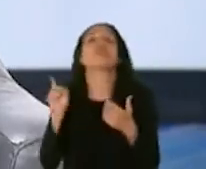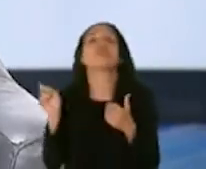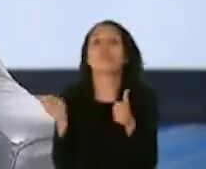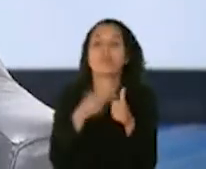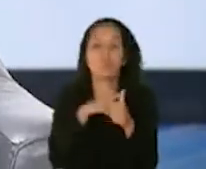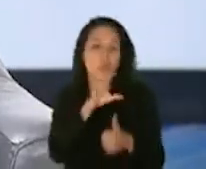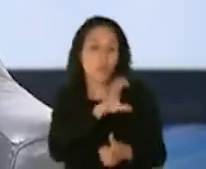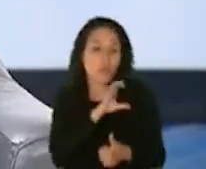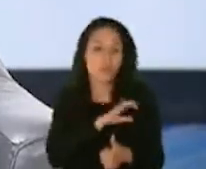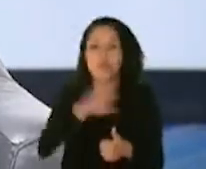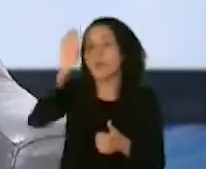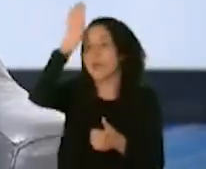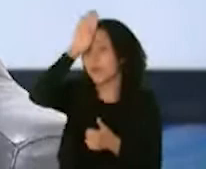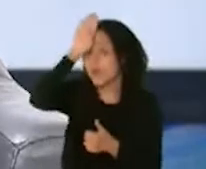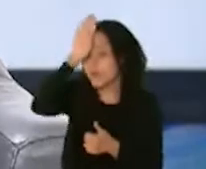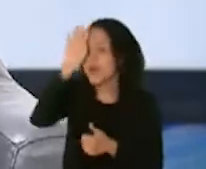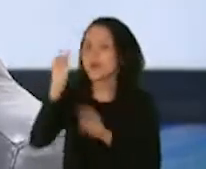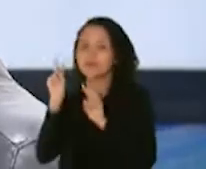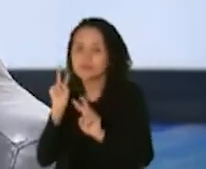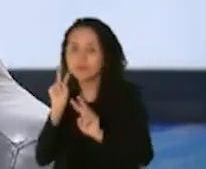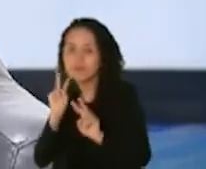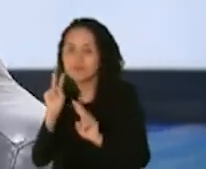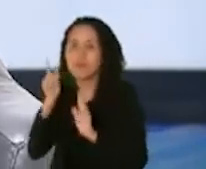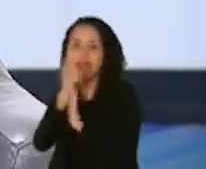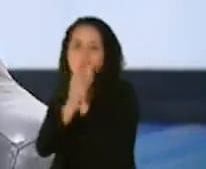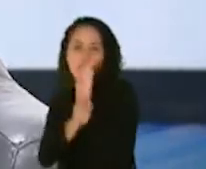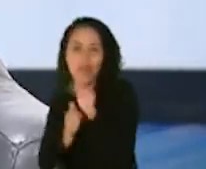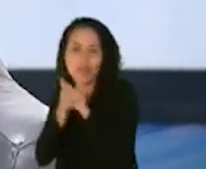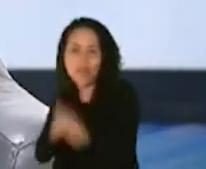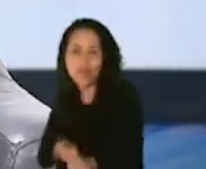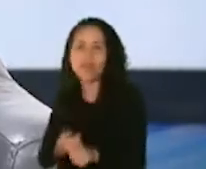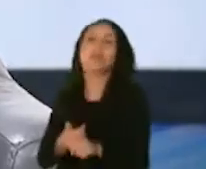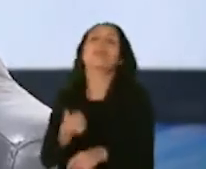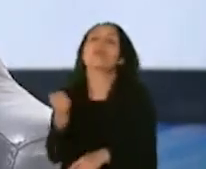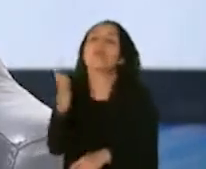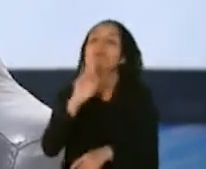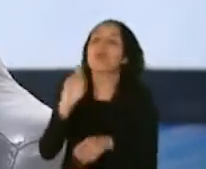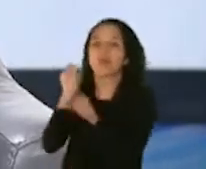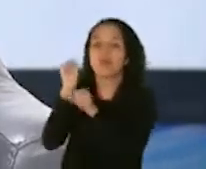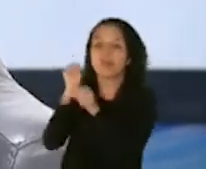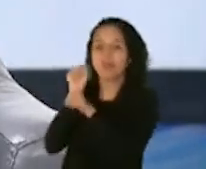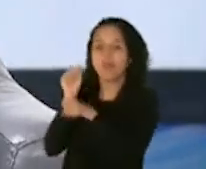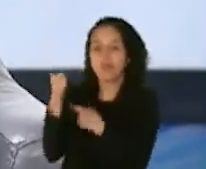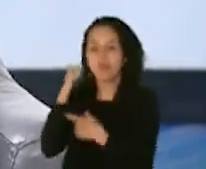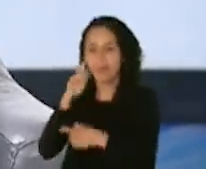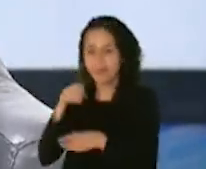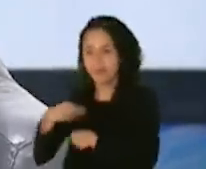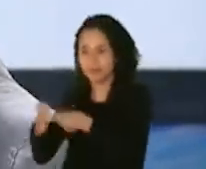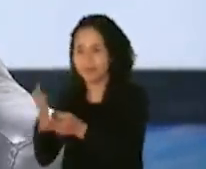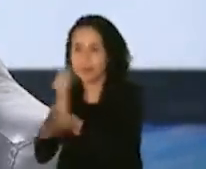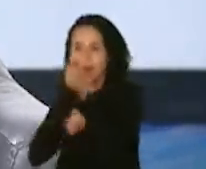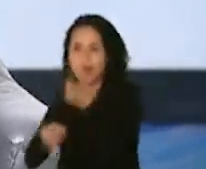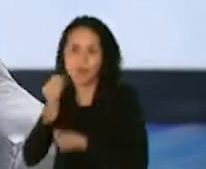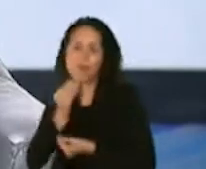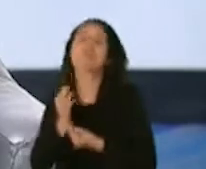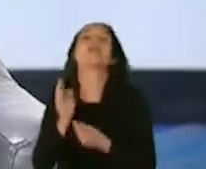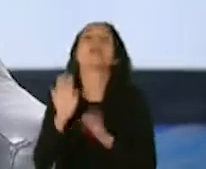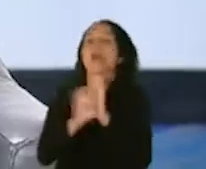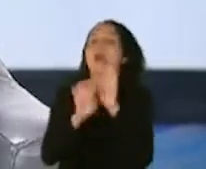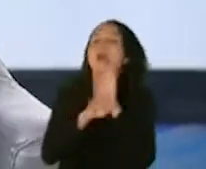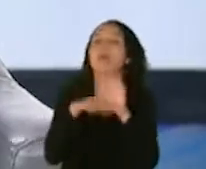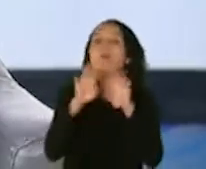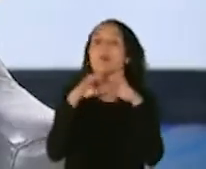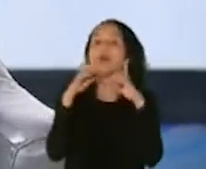policías, los bomberos, los vigilantes de la ley. Los que trabajan en la cadena de alimentos, por dar ejemplos. Pero en